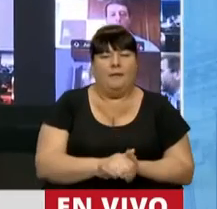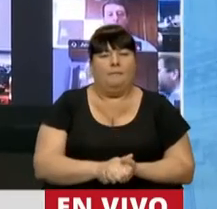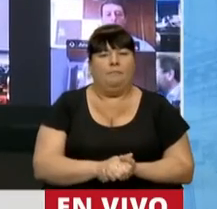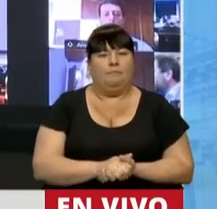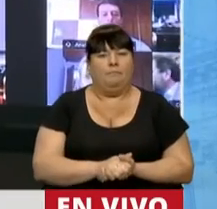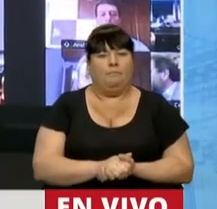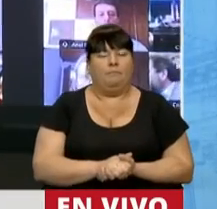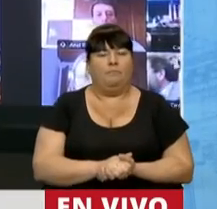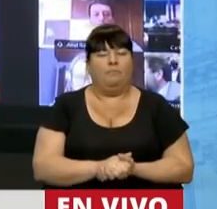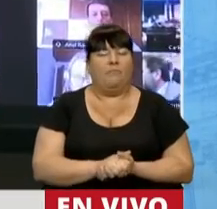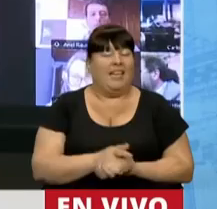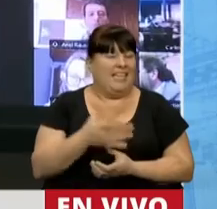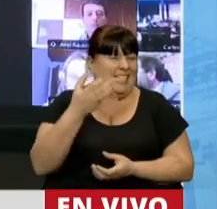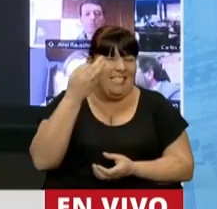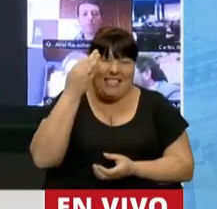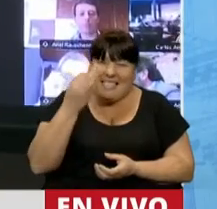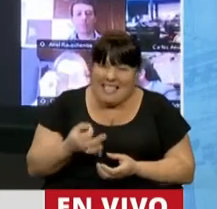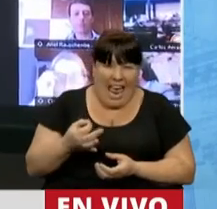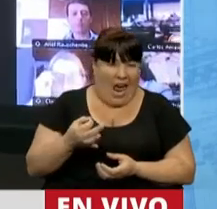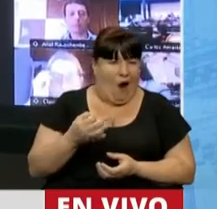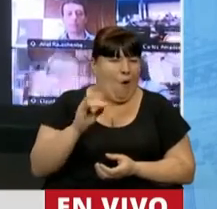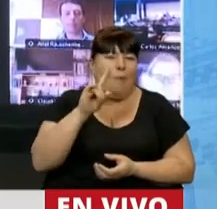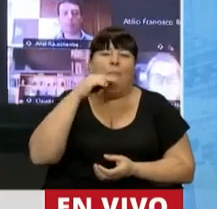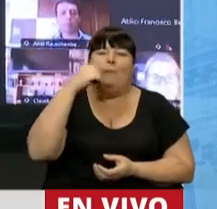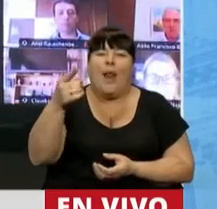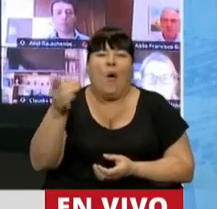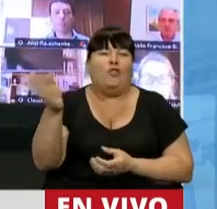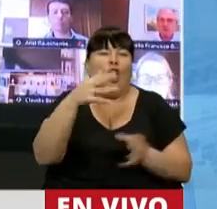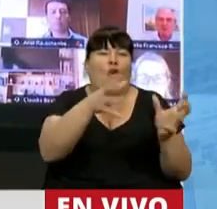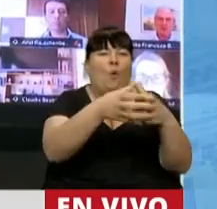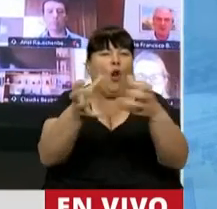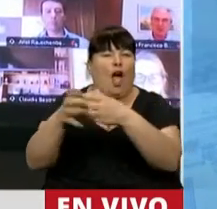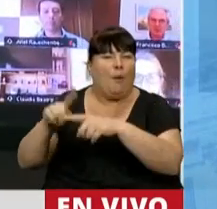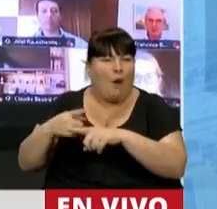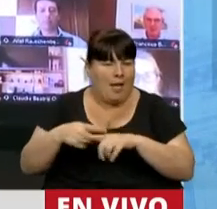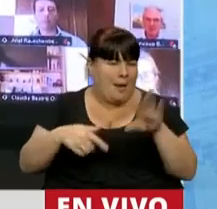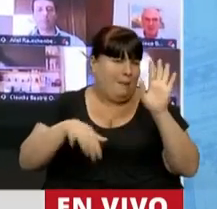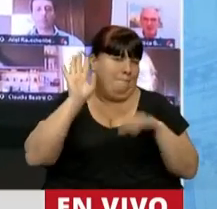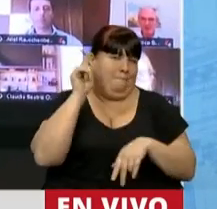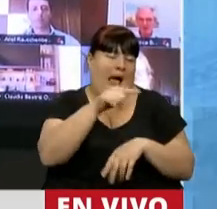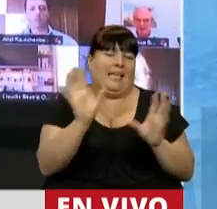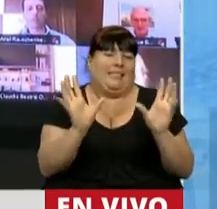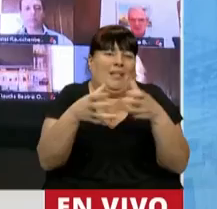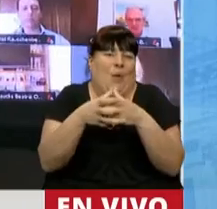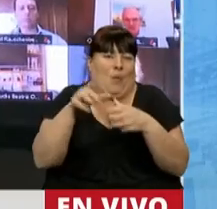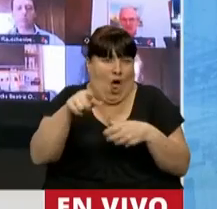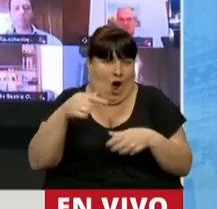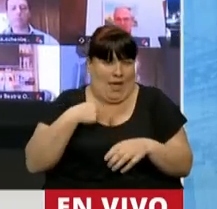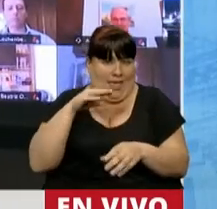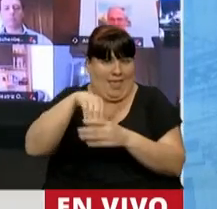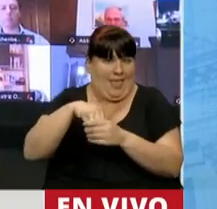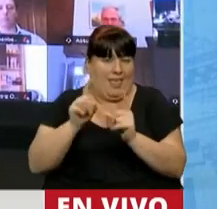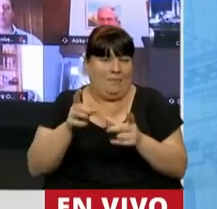seguramente con una consulta con todos los bloques políticos y en particular con el interbloque al que